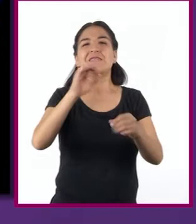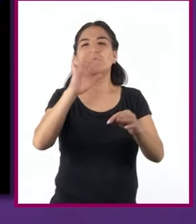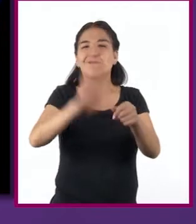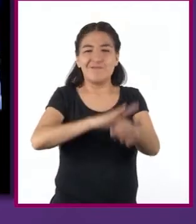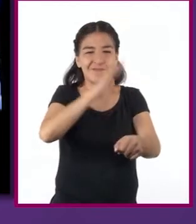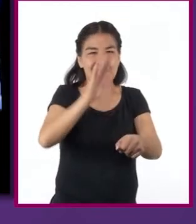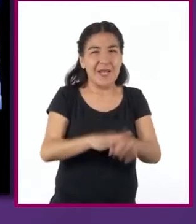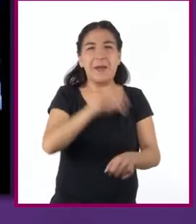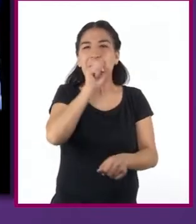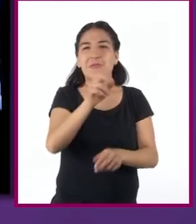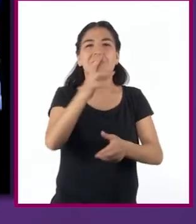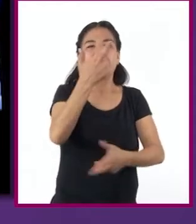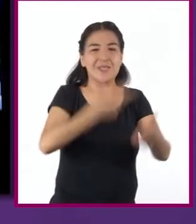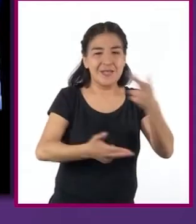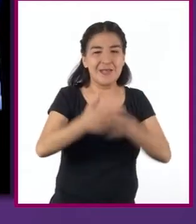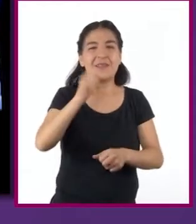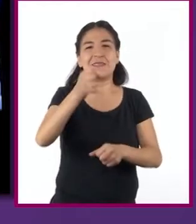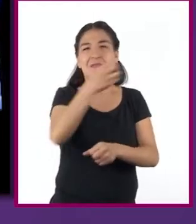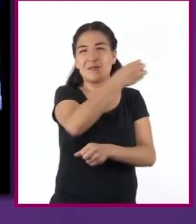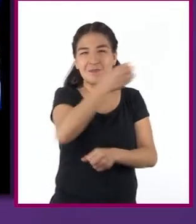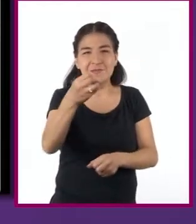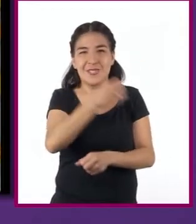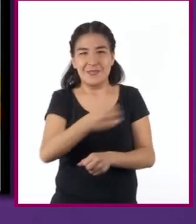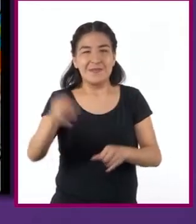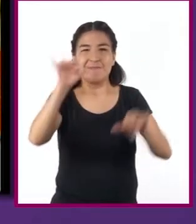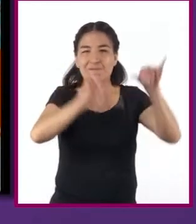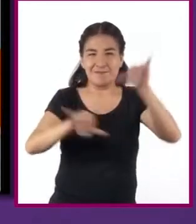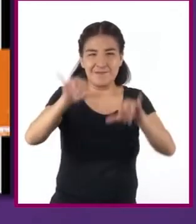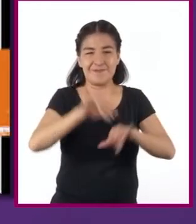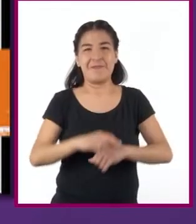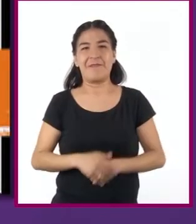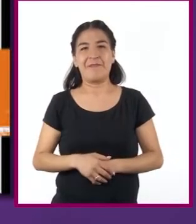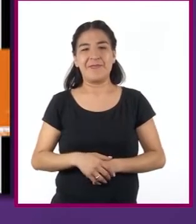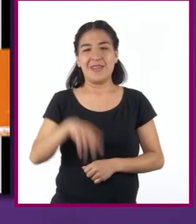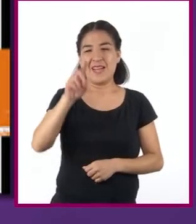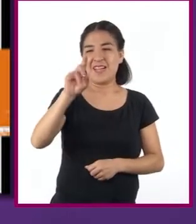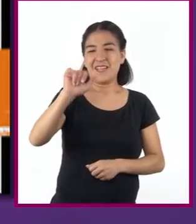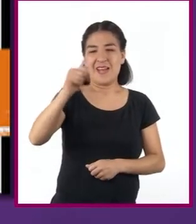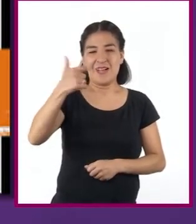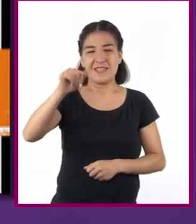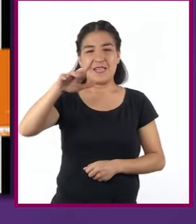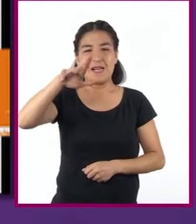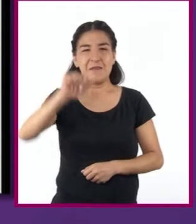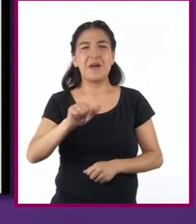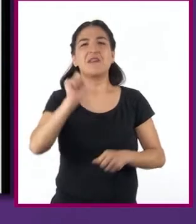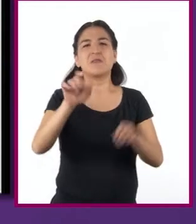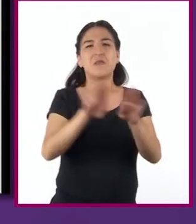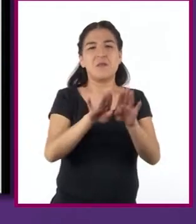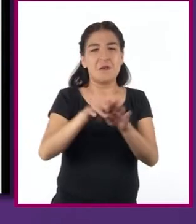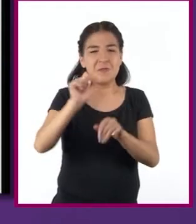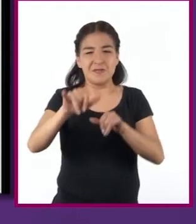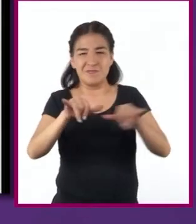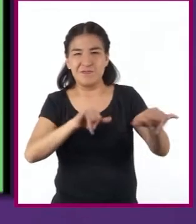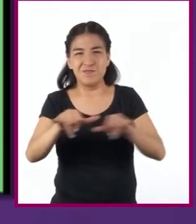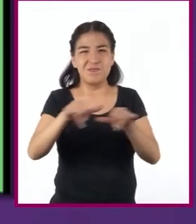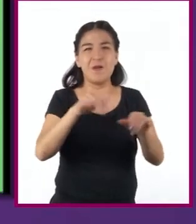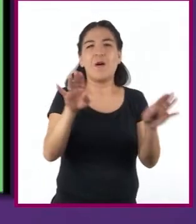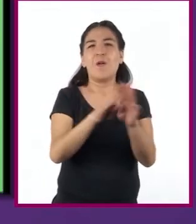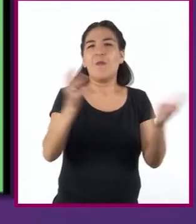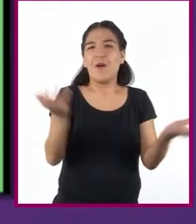y repetitivos del proceso de experimentación. Los diagramas son recursos que expresan visualmente un proceso.